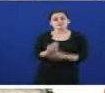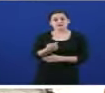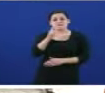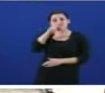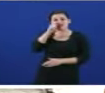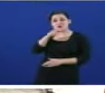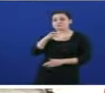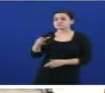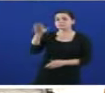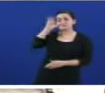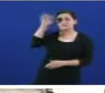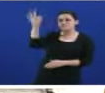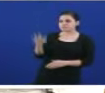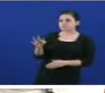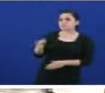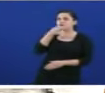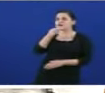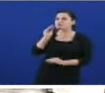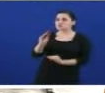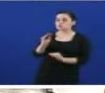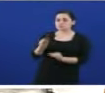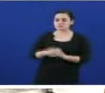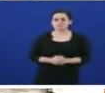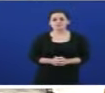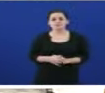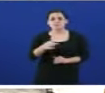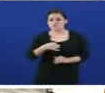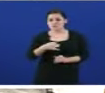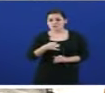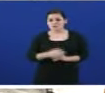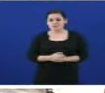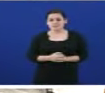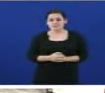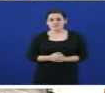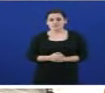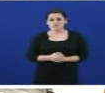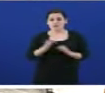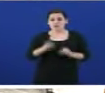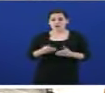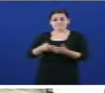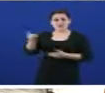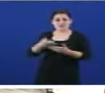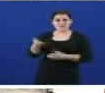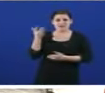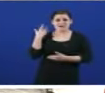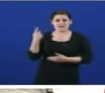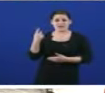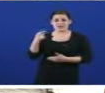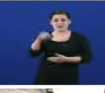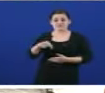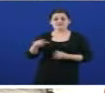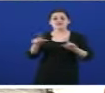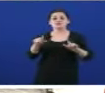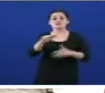escoitamos o seu discurso. E un sabe, como dicía onte un reporteiro gráfico desta casa,